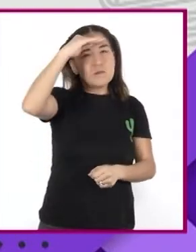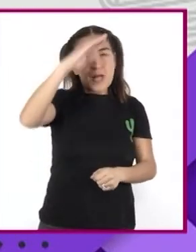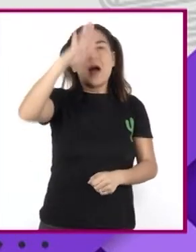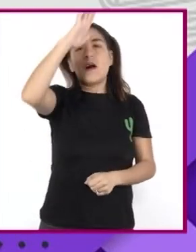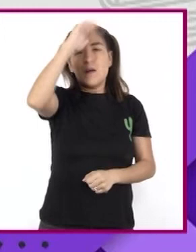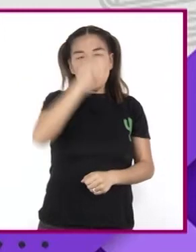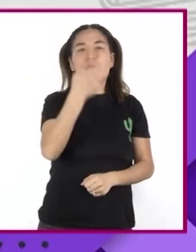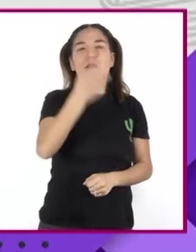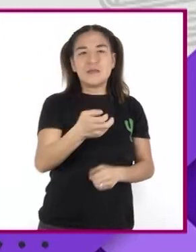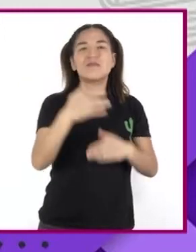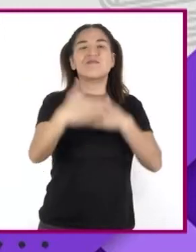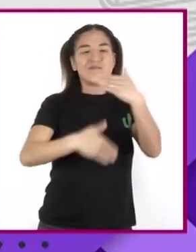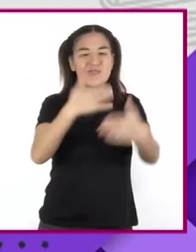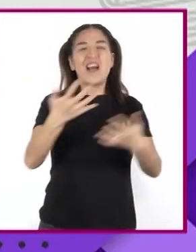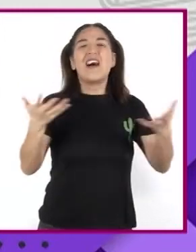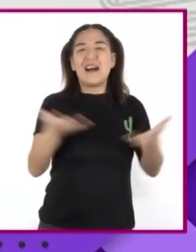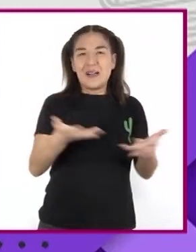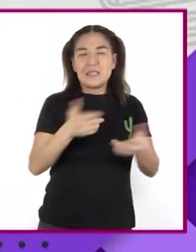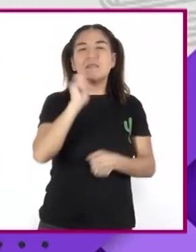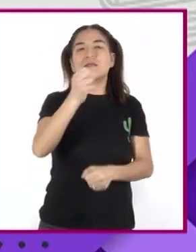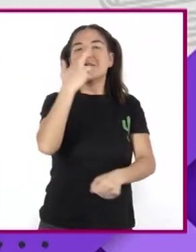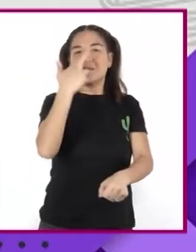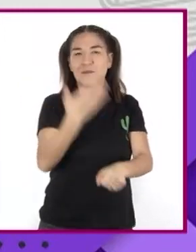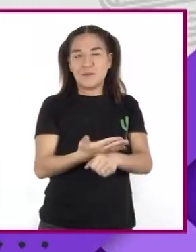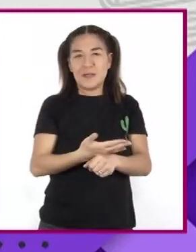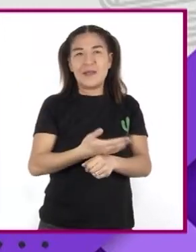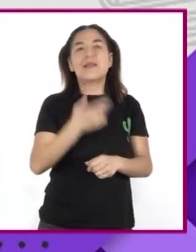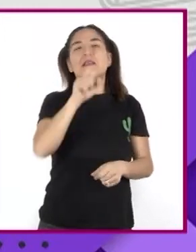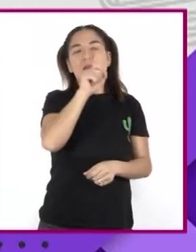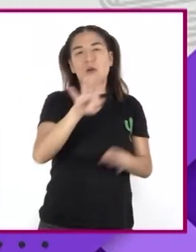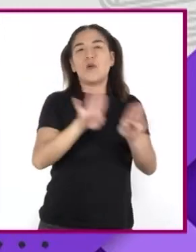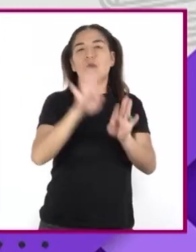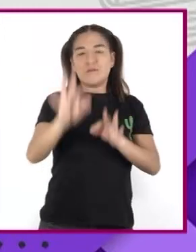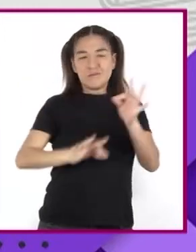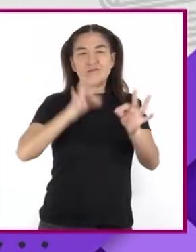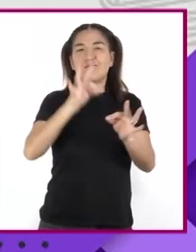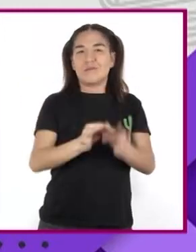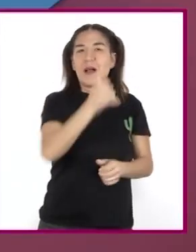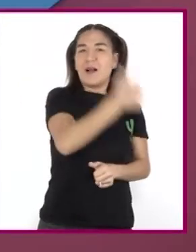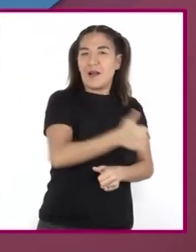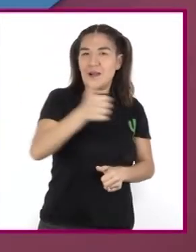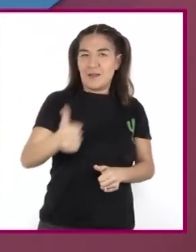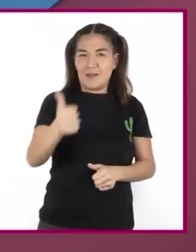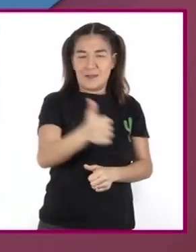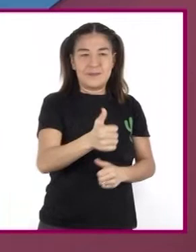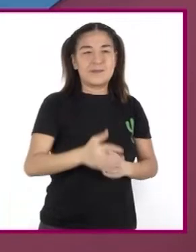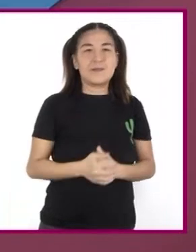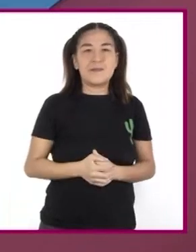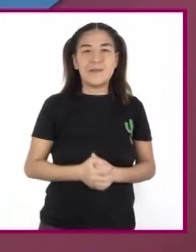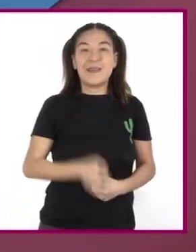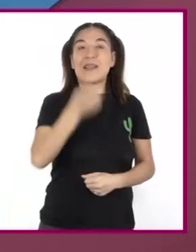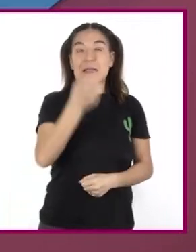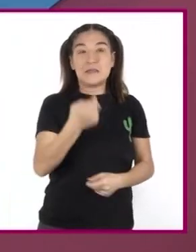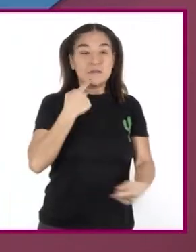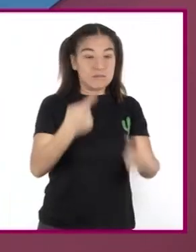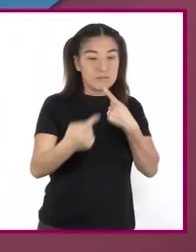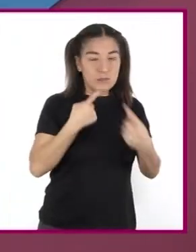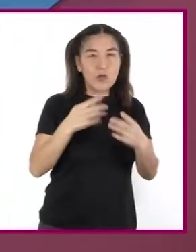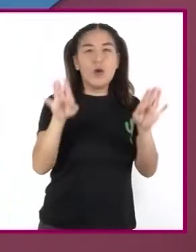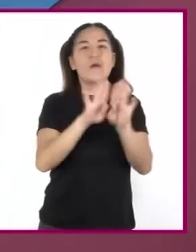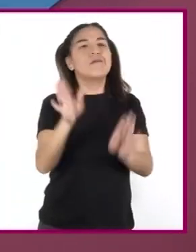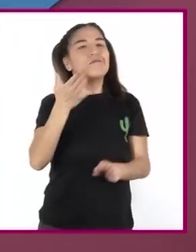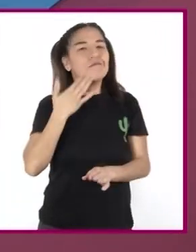De lo que van a hacer Y las responsabilidades Que asumirá Cada quien Mediante el diálogo La